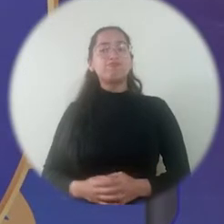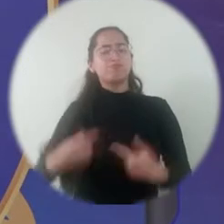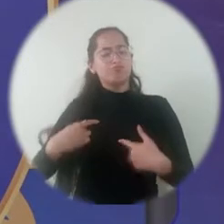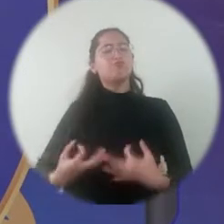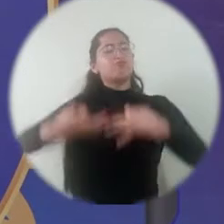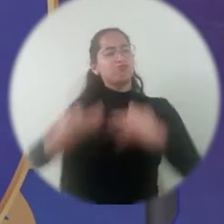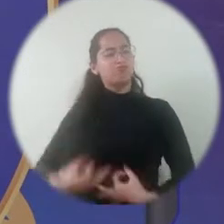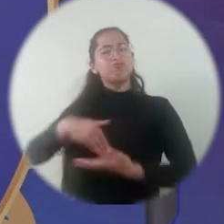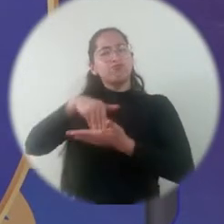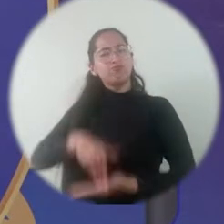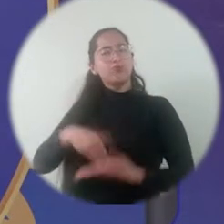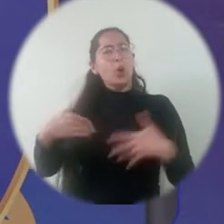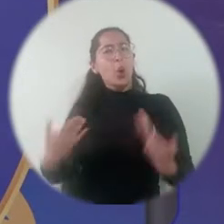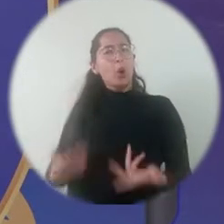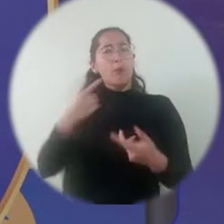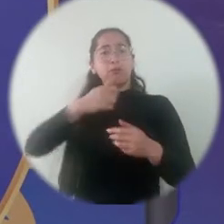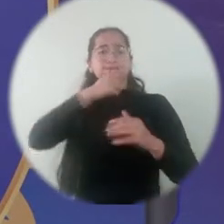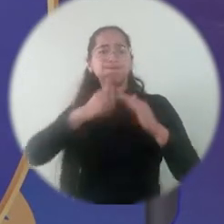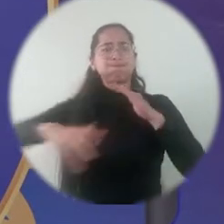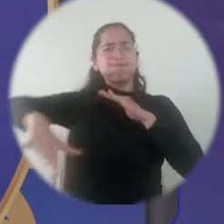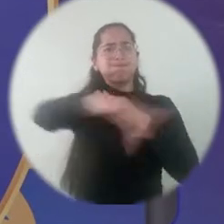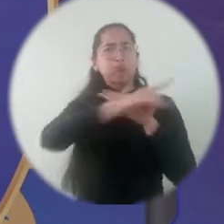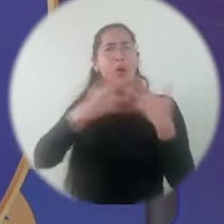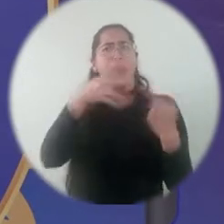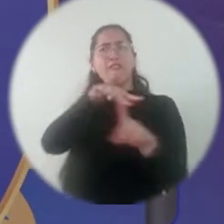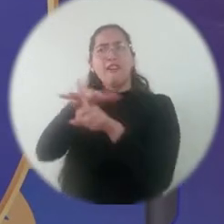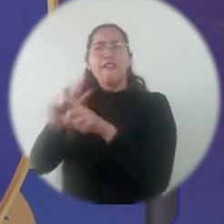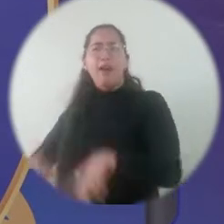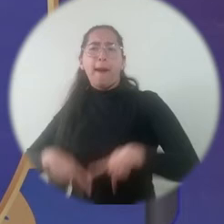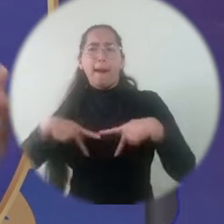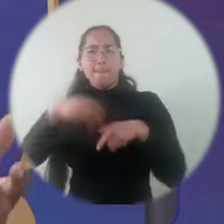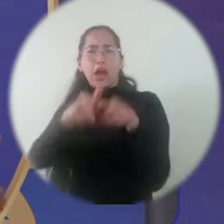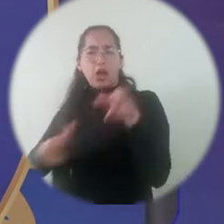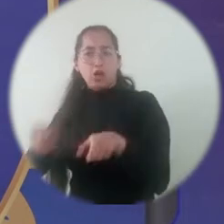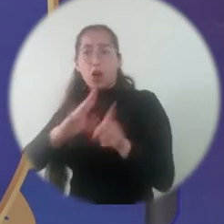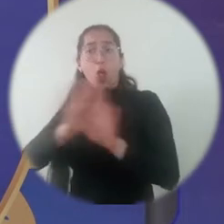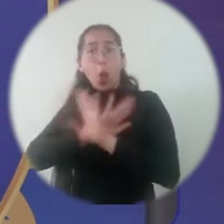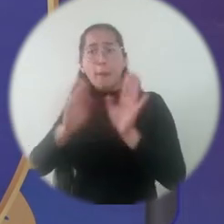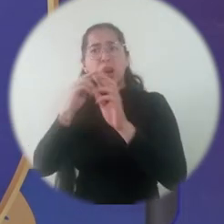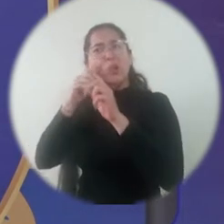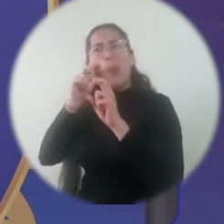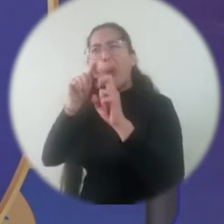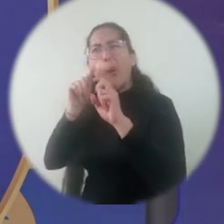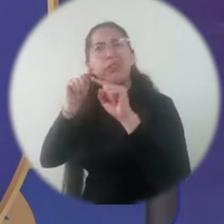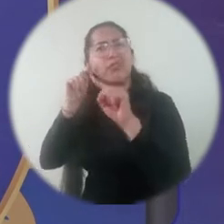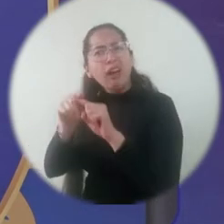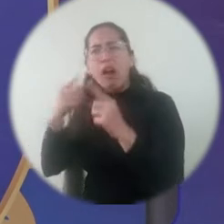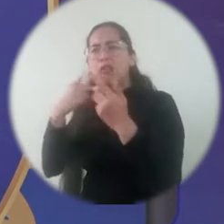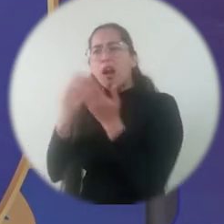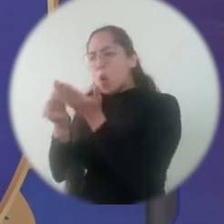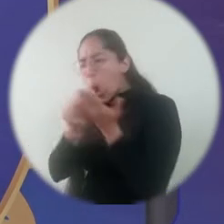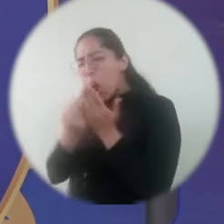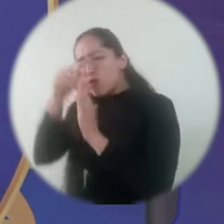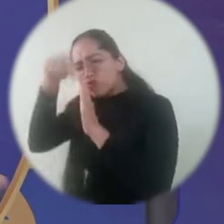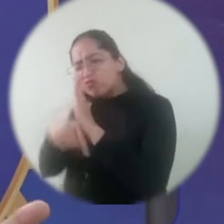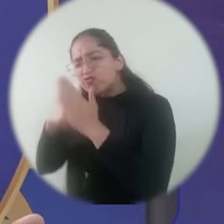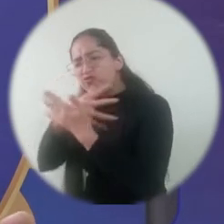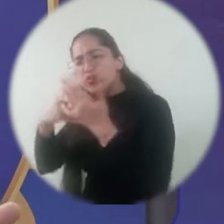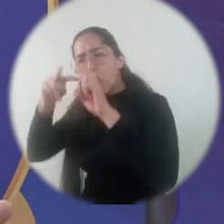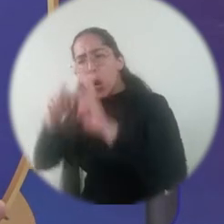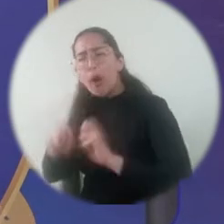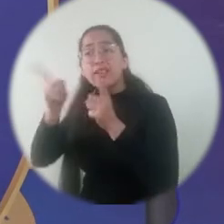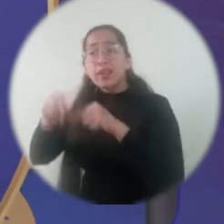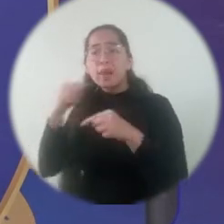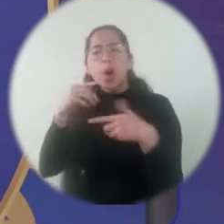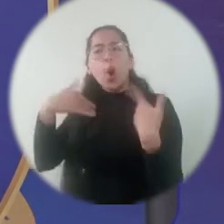Convencido de la importancia que tiene el mar en la vida de las personas, más allá de la importancia científica que tiene, pero también de los desafíos que tiene por